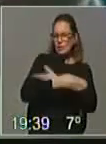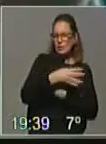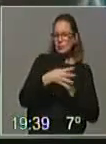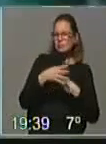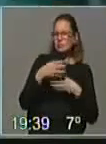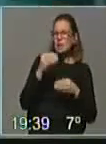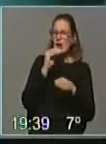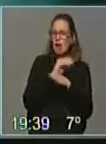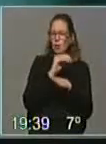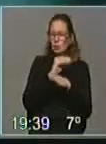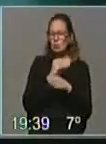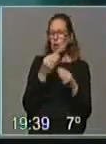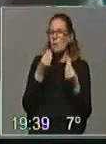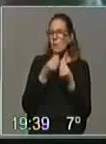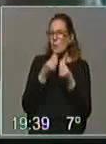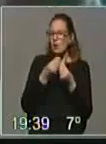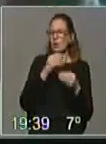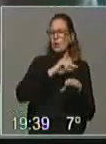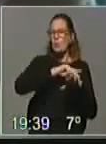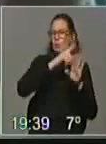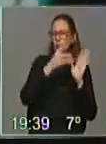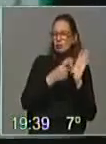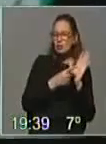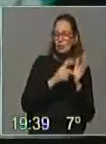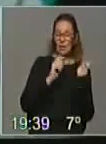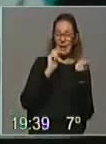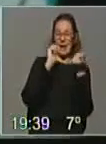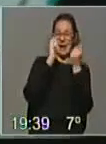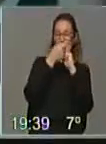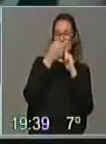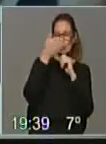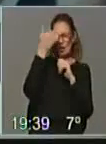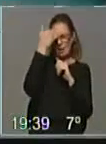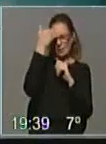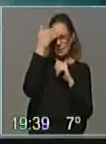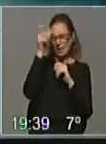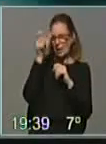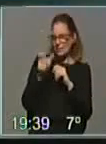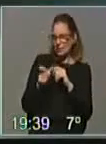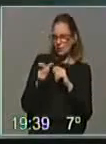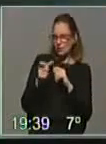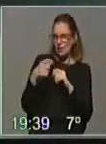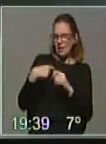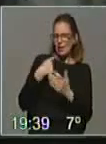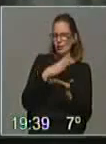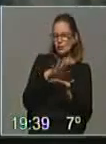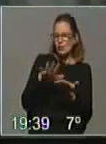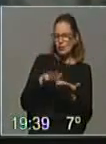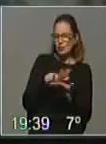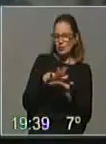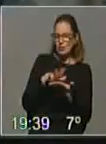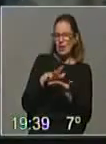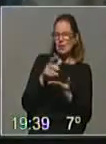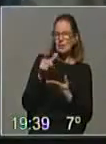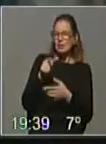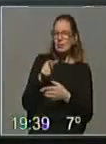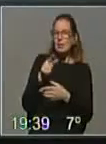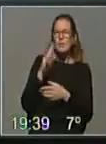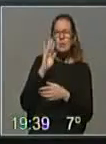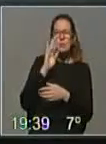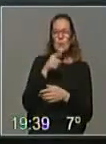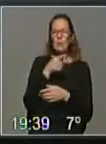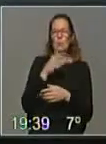el ámbito de la cultura, con proyectos que transformaron la visión que tiene la sociedad sobre estas personas. Según Enciso, para